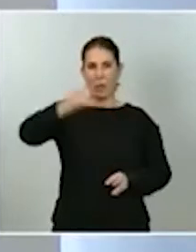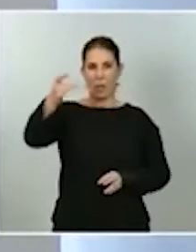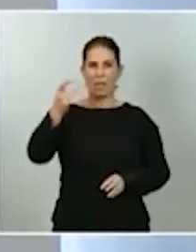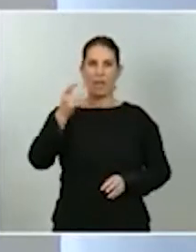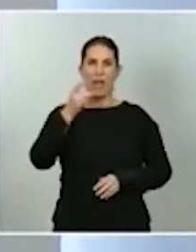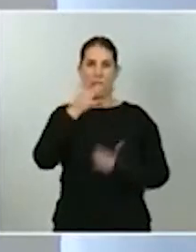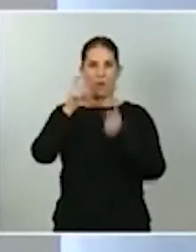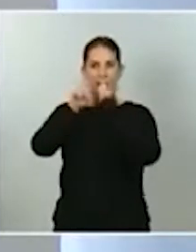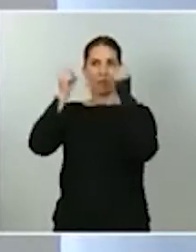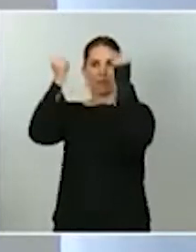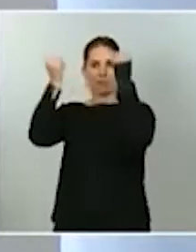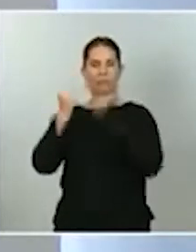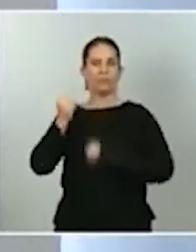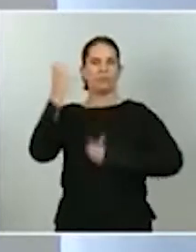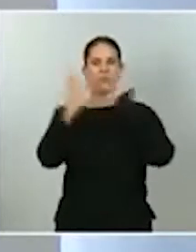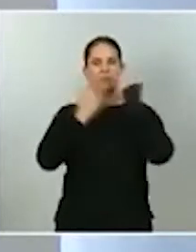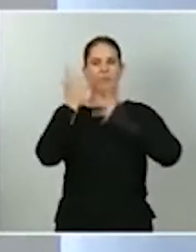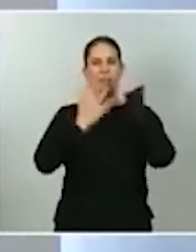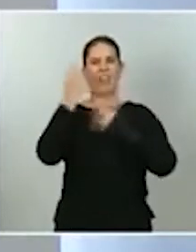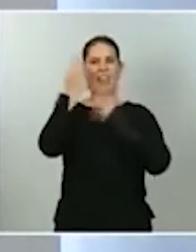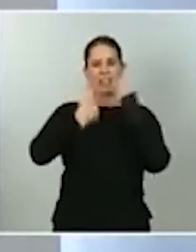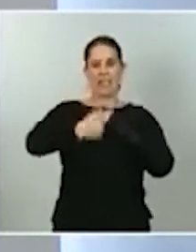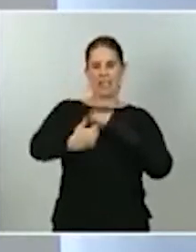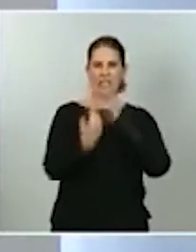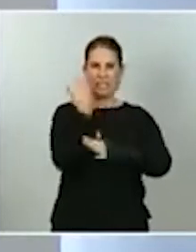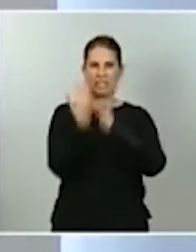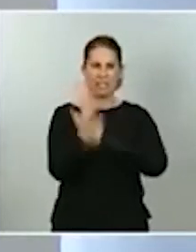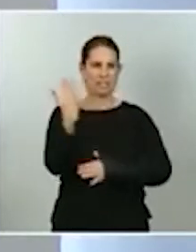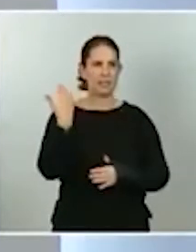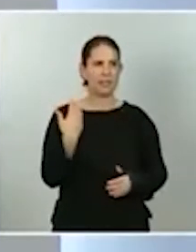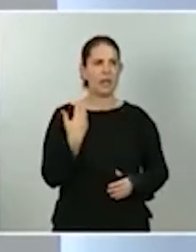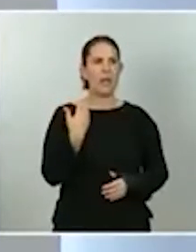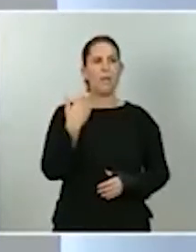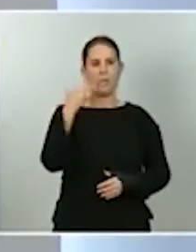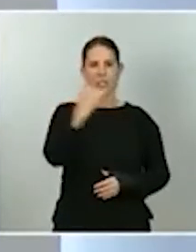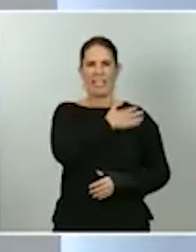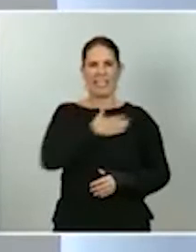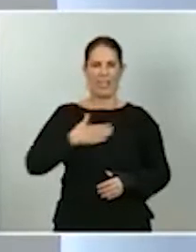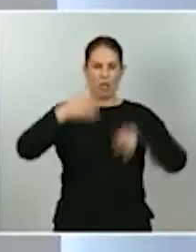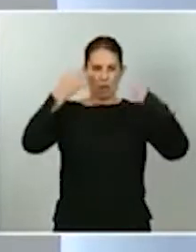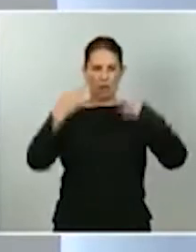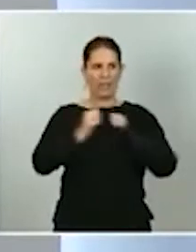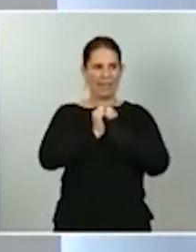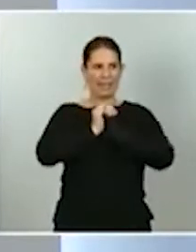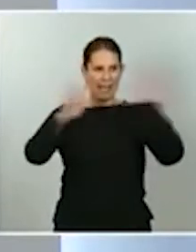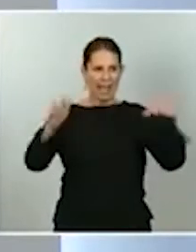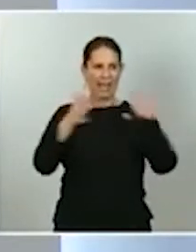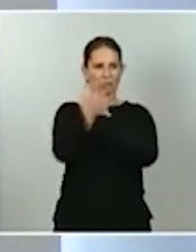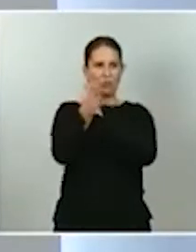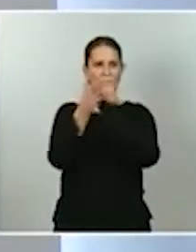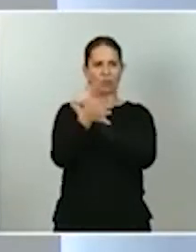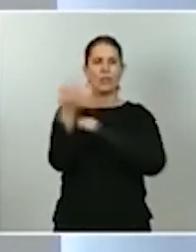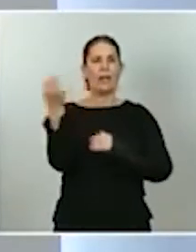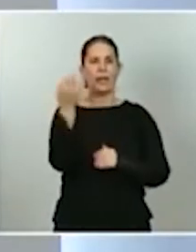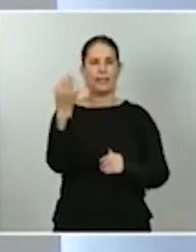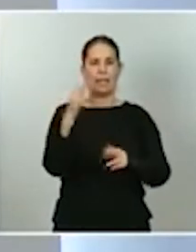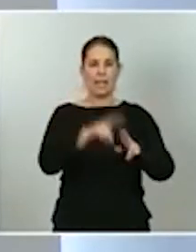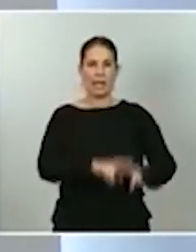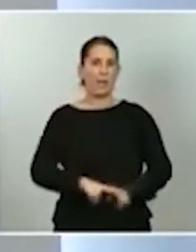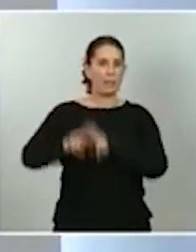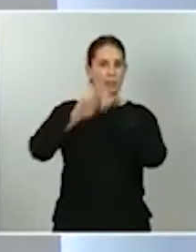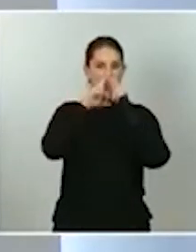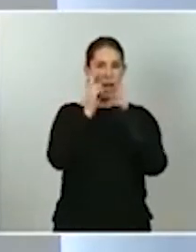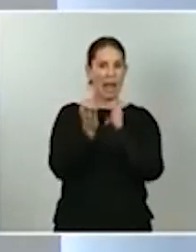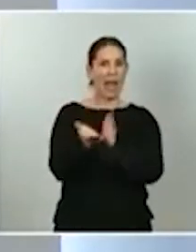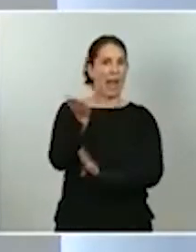dará los detalles en los próximos días. Si quiero confirmar y quería dejar bien claro que la revisión que se ha producido al alza es de